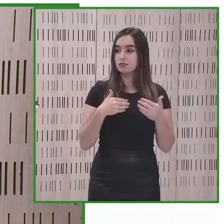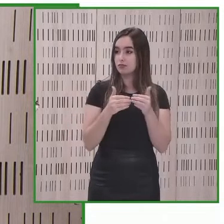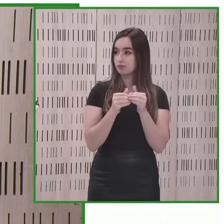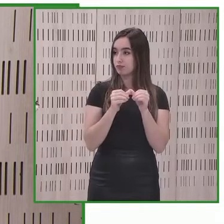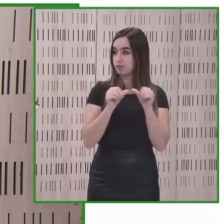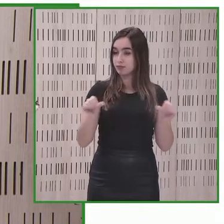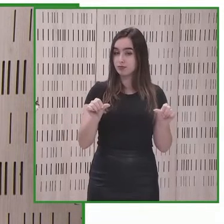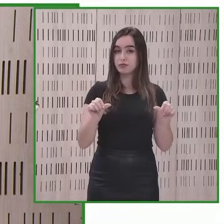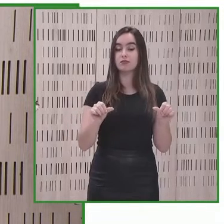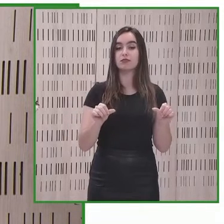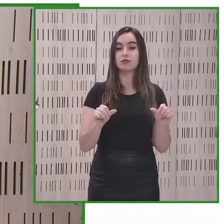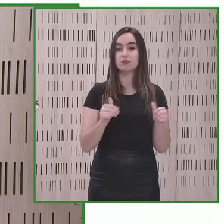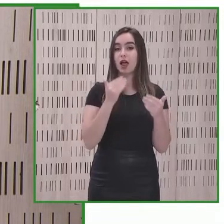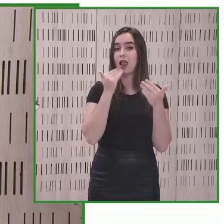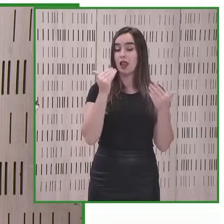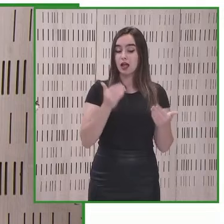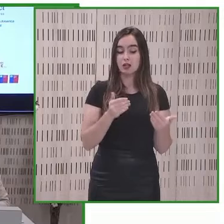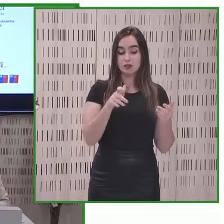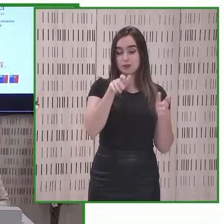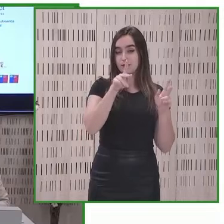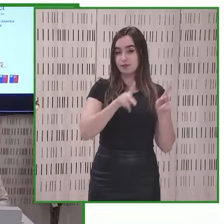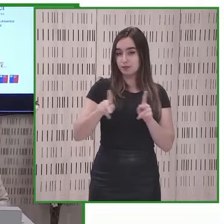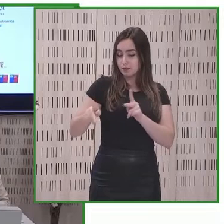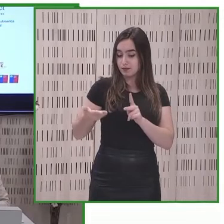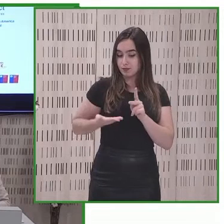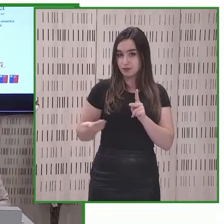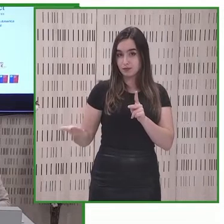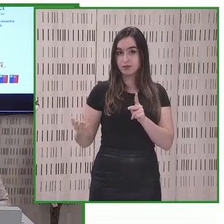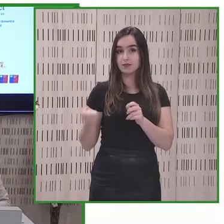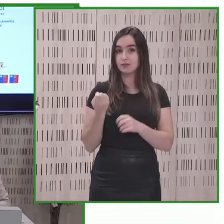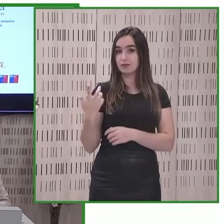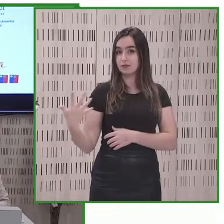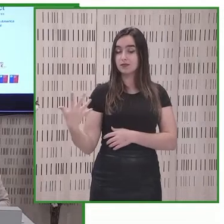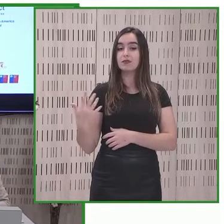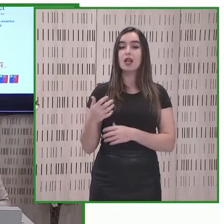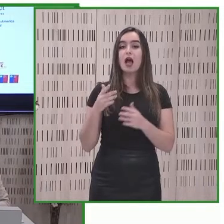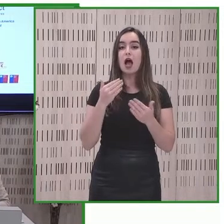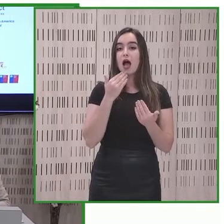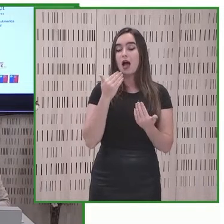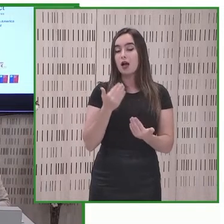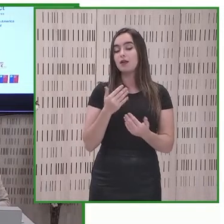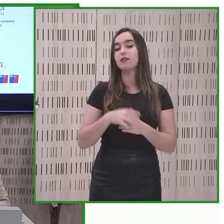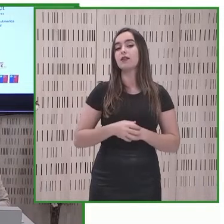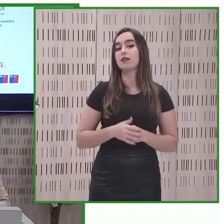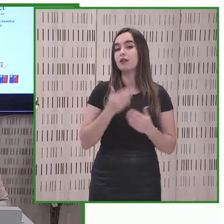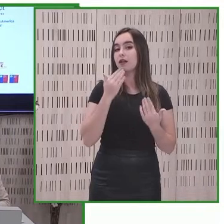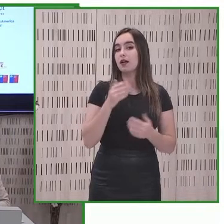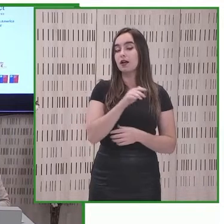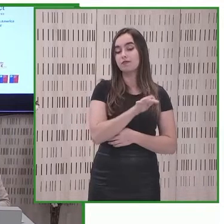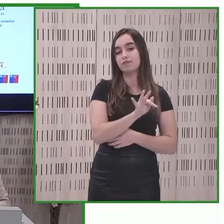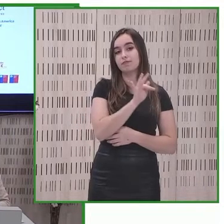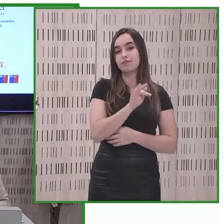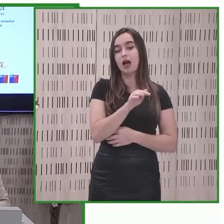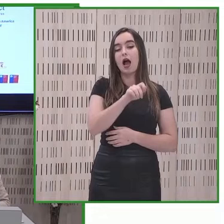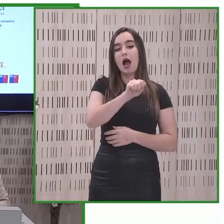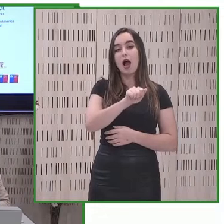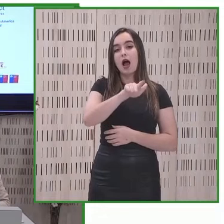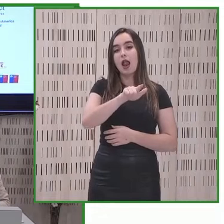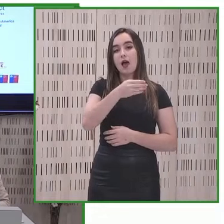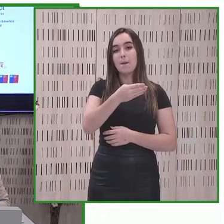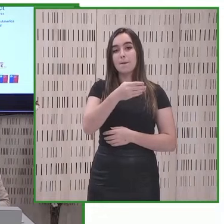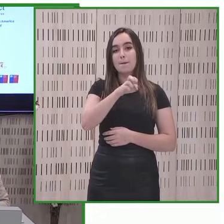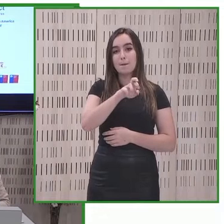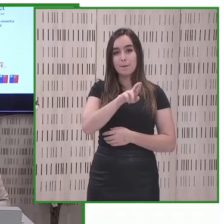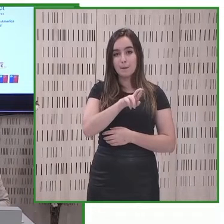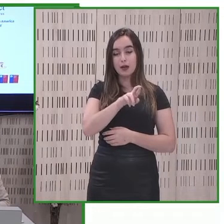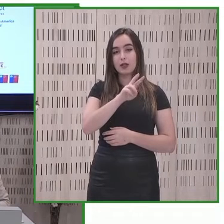con la presencia de nuestros anfitriones el día de hoy quisiera darle la palabra a alberto durán lópez quien es vicepresidente primero del